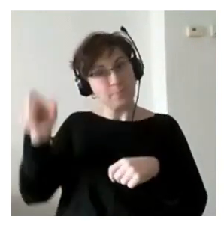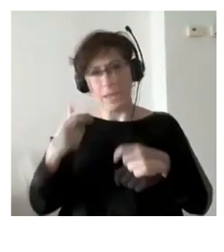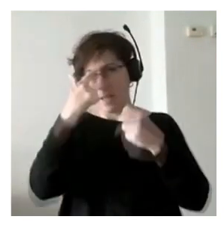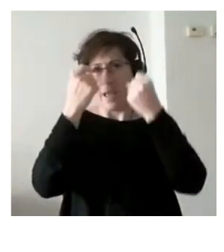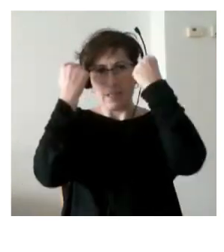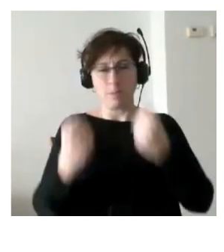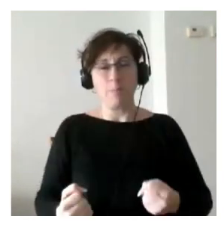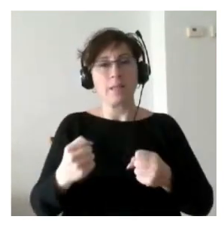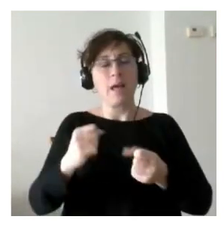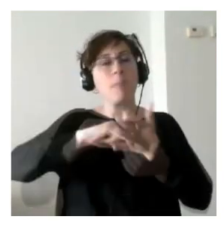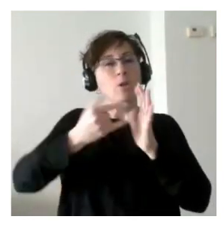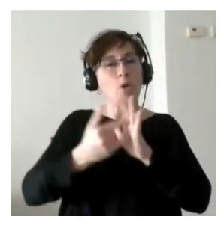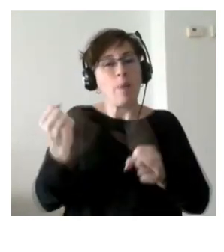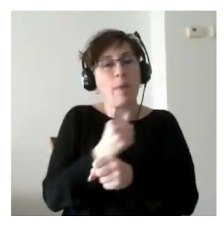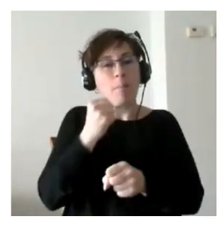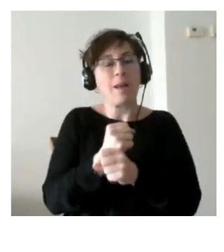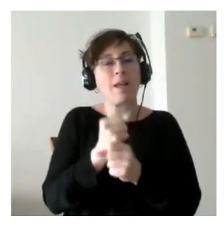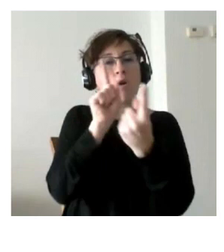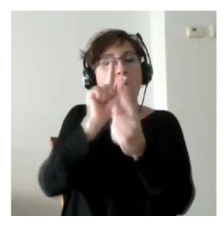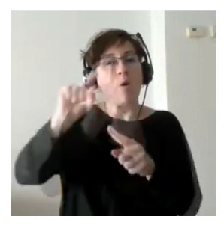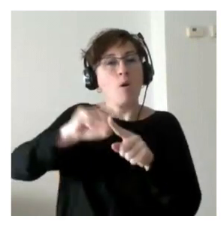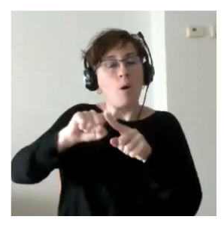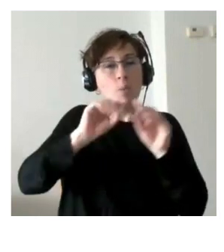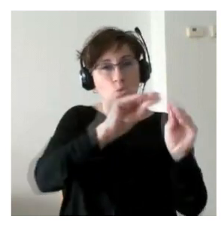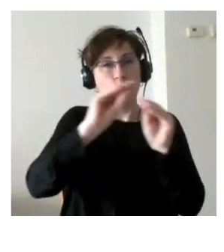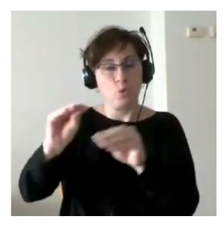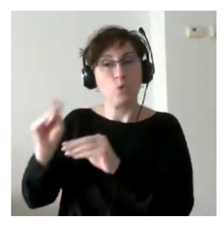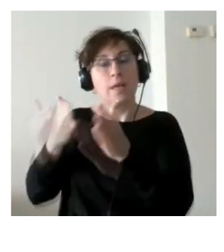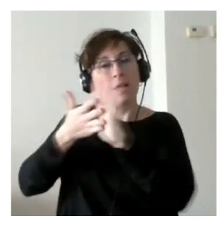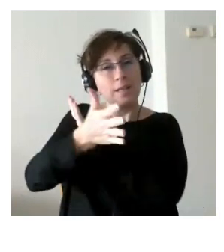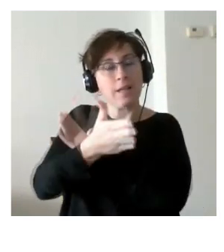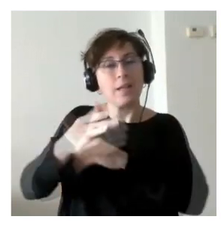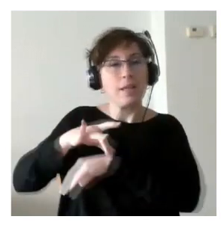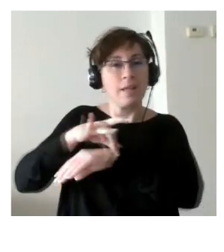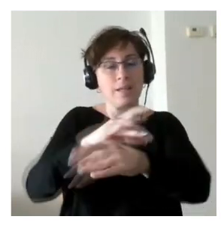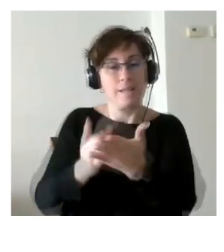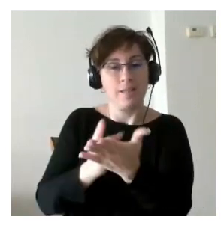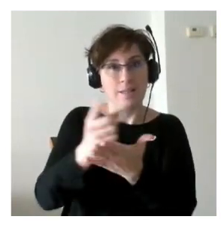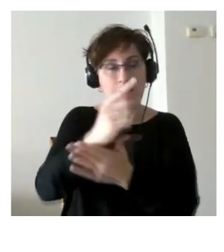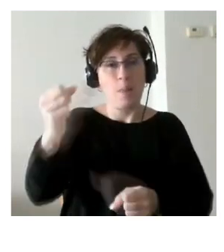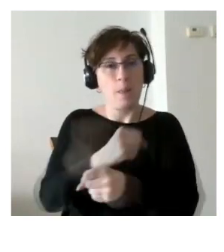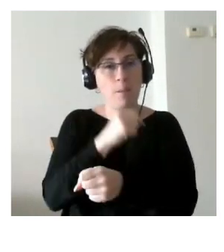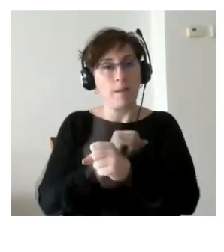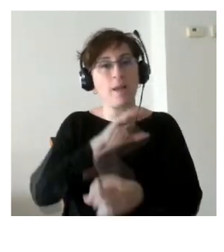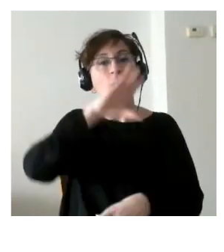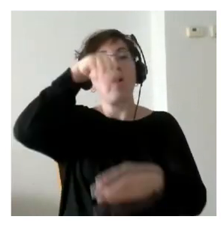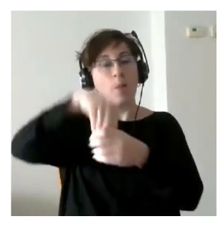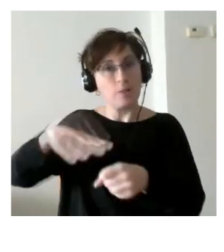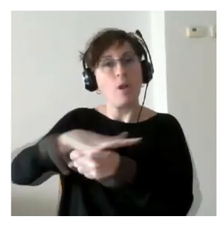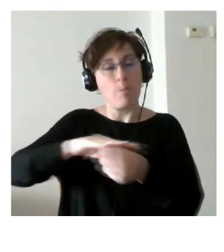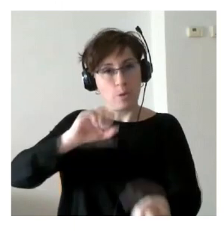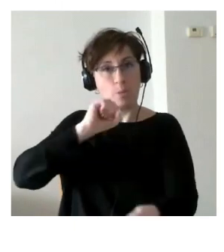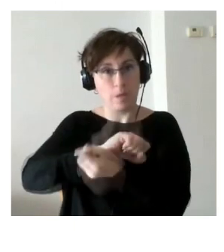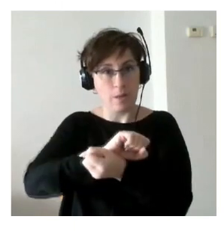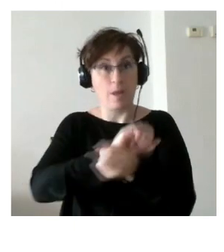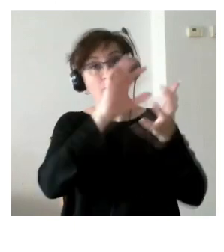de empleo personalizado y presentará el manual itinerario personalizado de empleo en el medio penitenciario que ha elaborado en el marco del